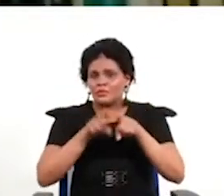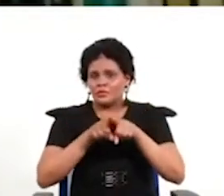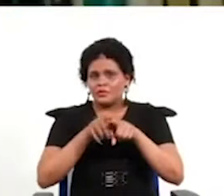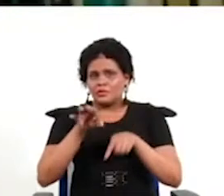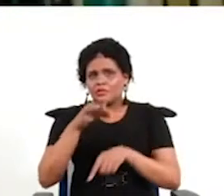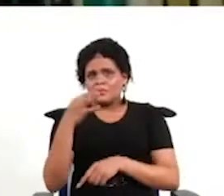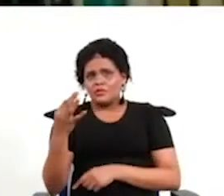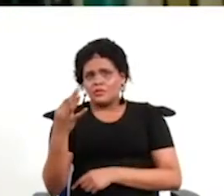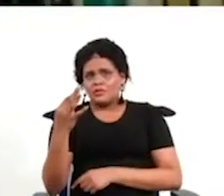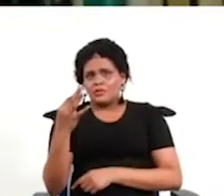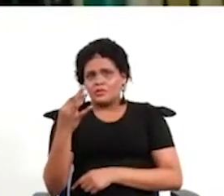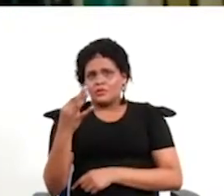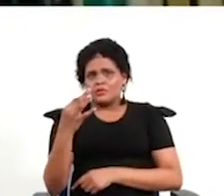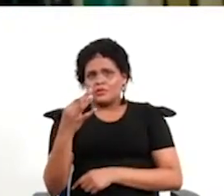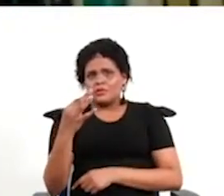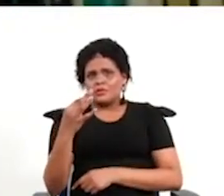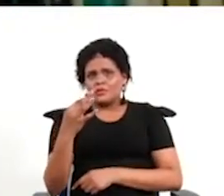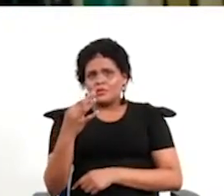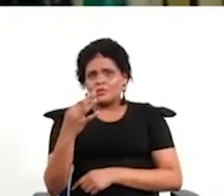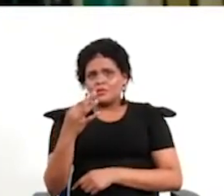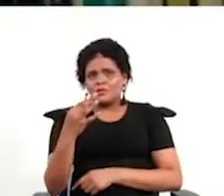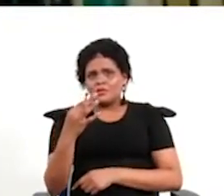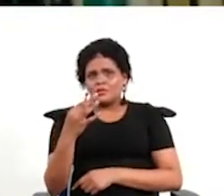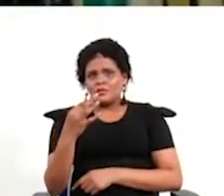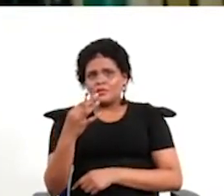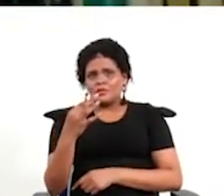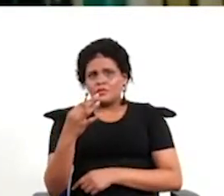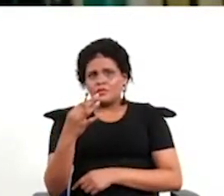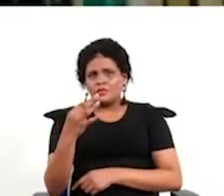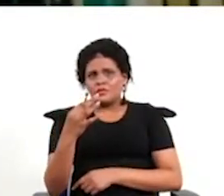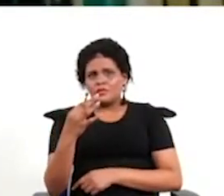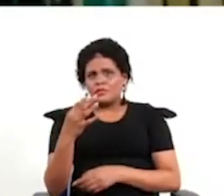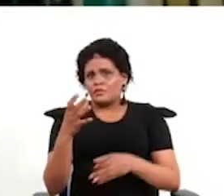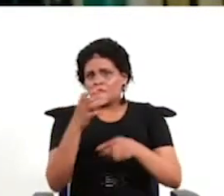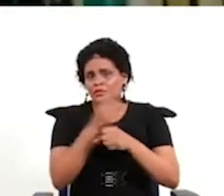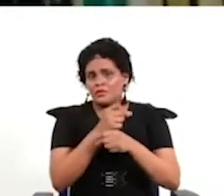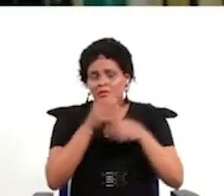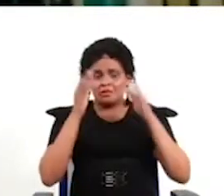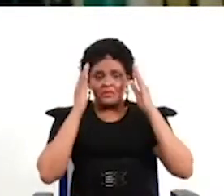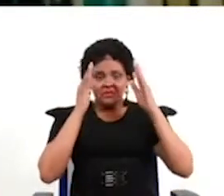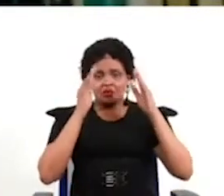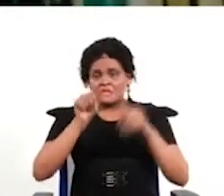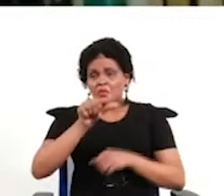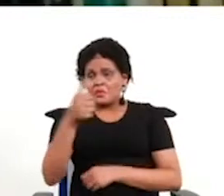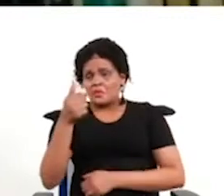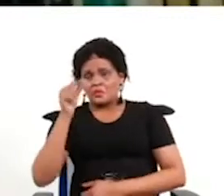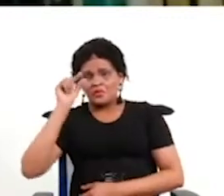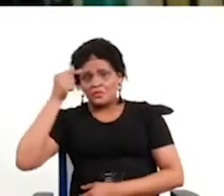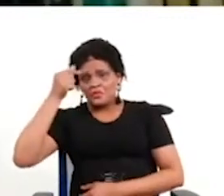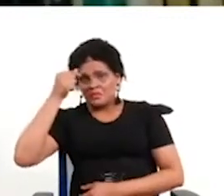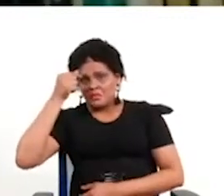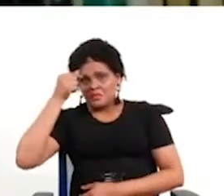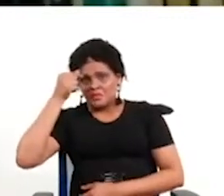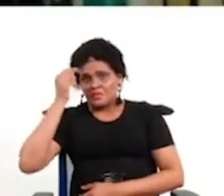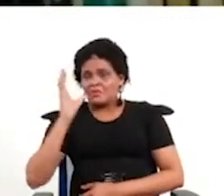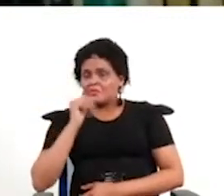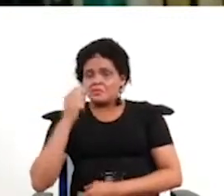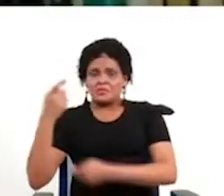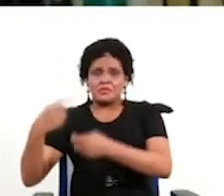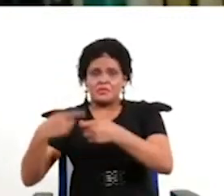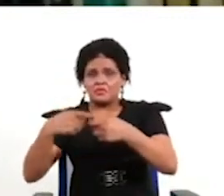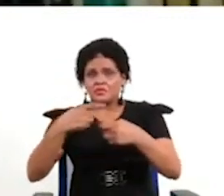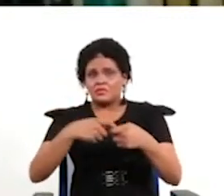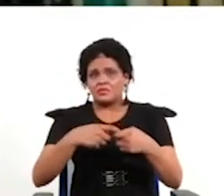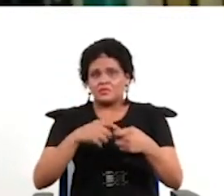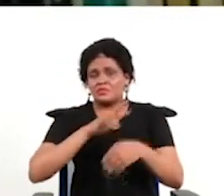a los estándares lo que hace es amparar la intención de ciertos gobiernos de instrumentalizar la participación y